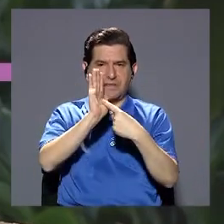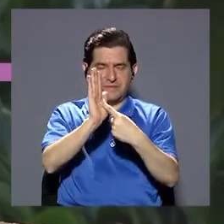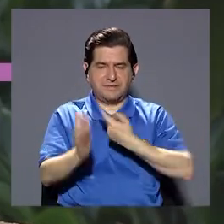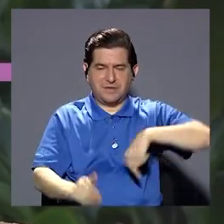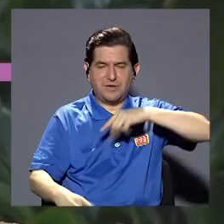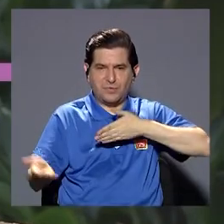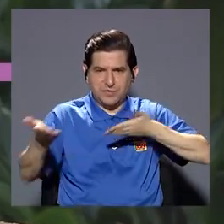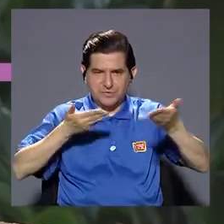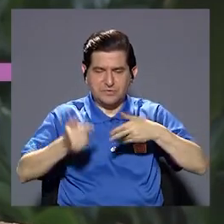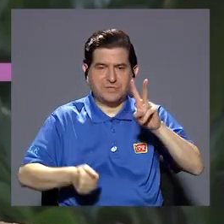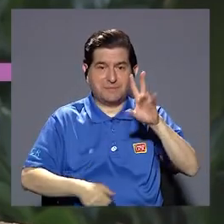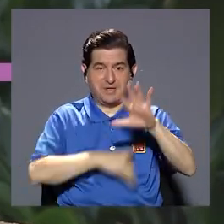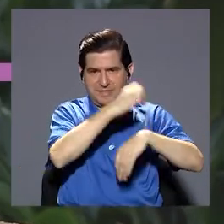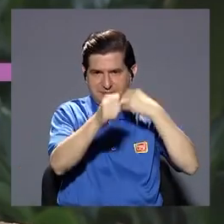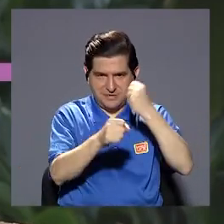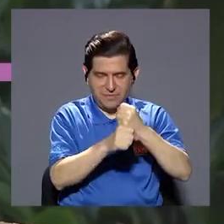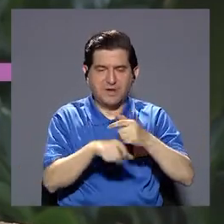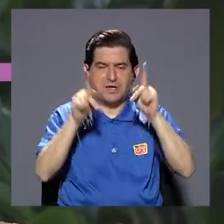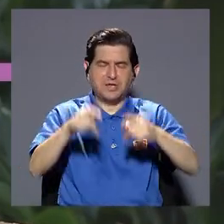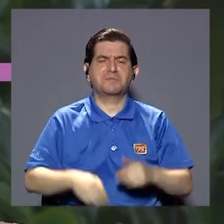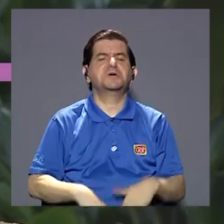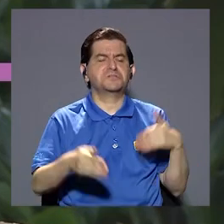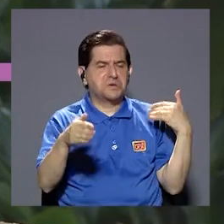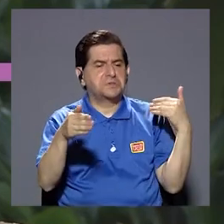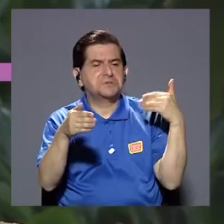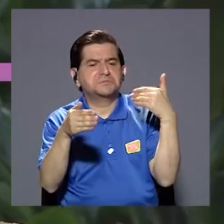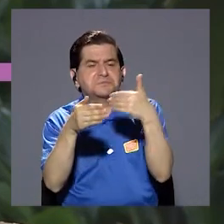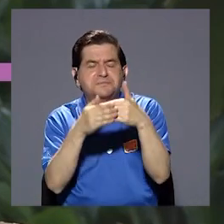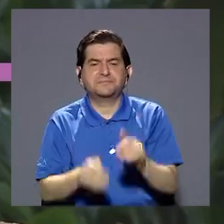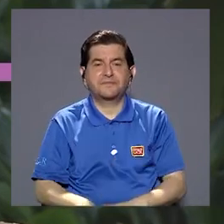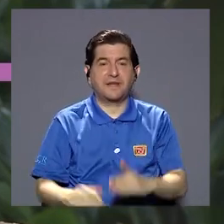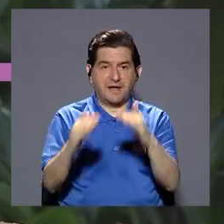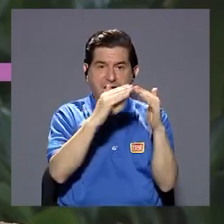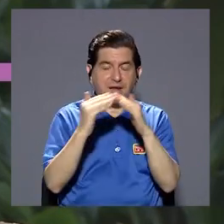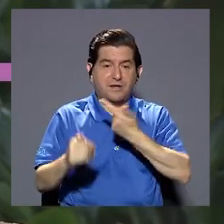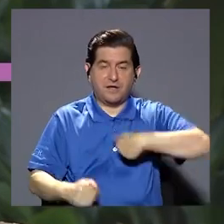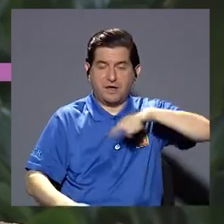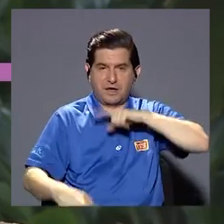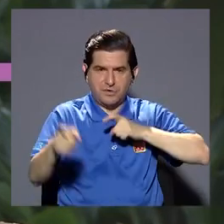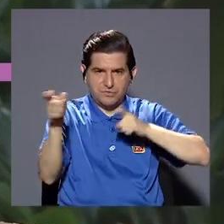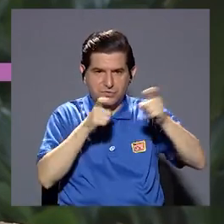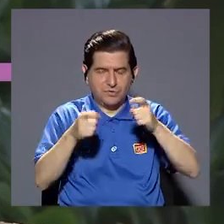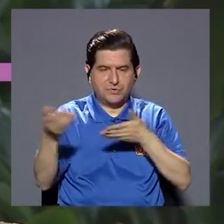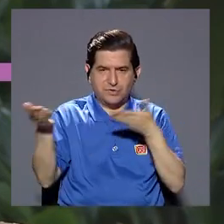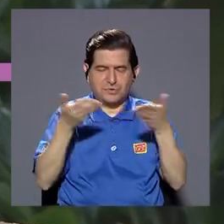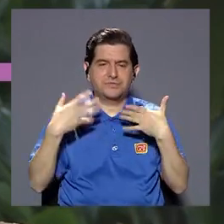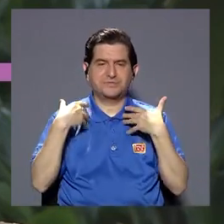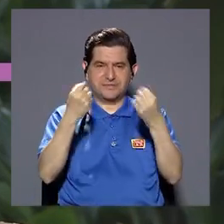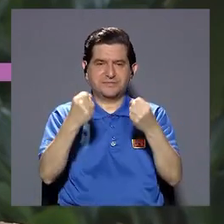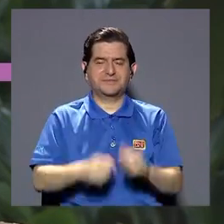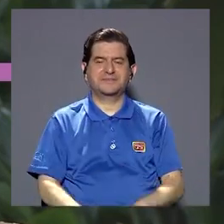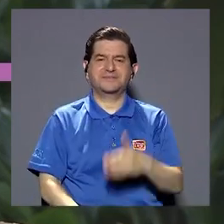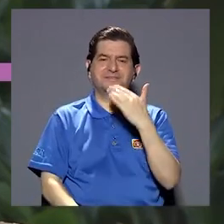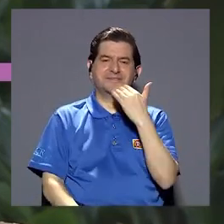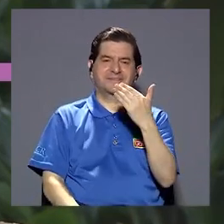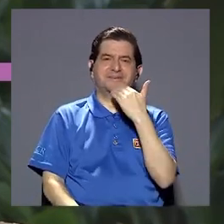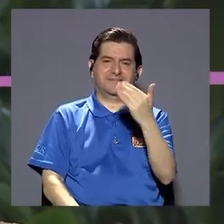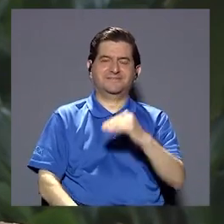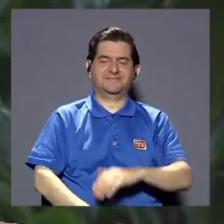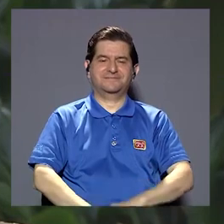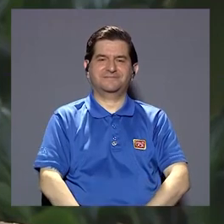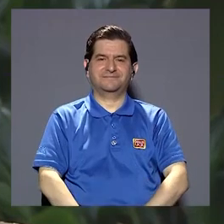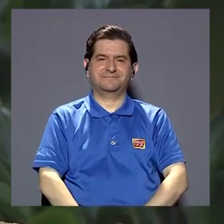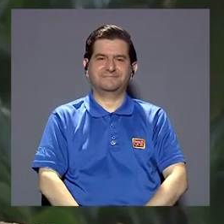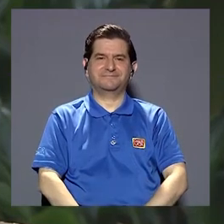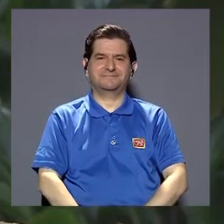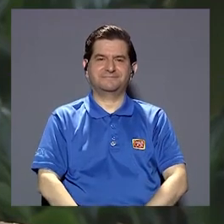agradezco de nuevo el espacio y para Copesana es importante en este 25 aniversario dar a conocer nuestros servicios y que la gente